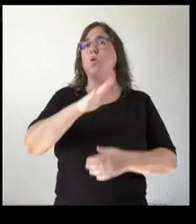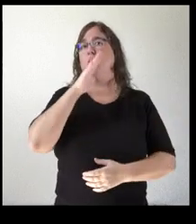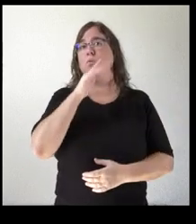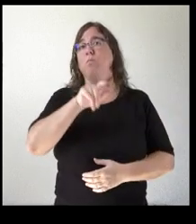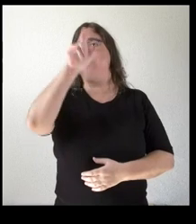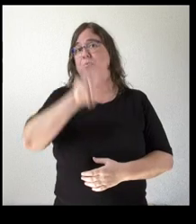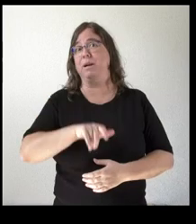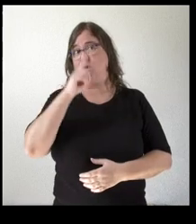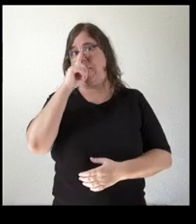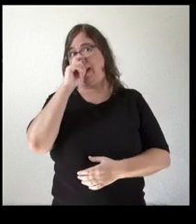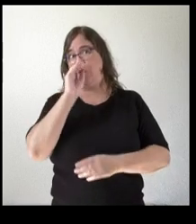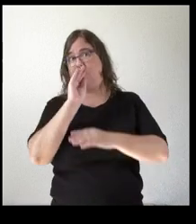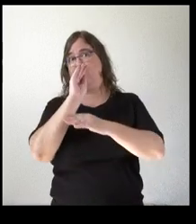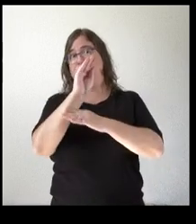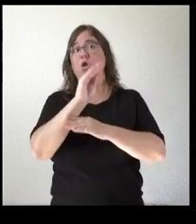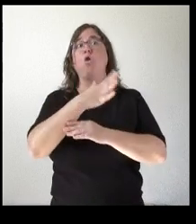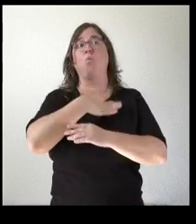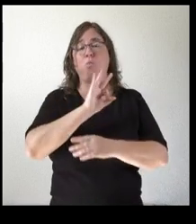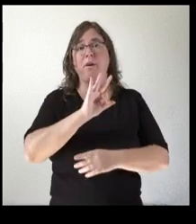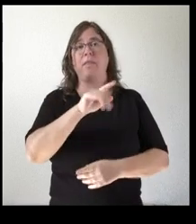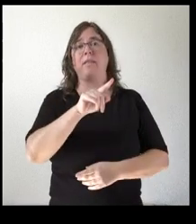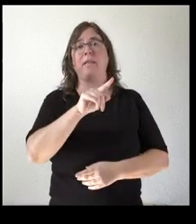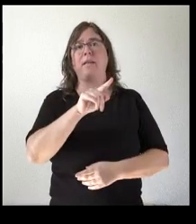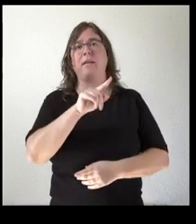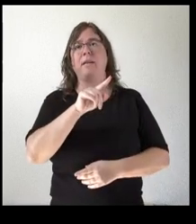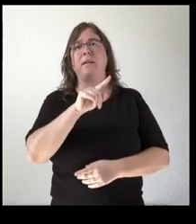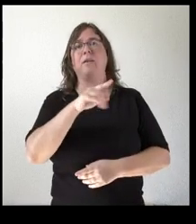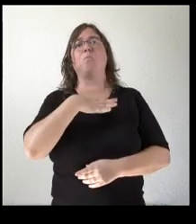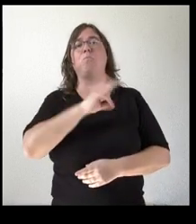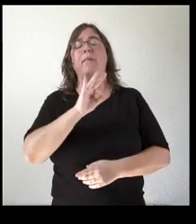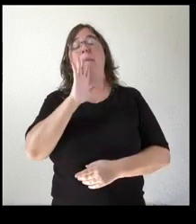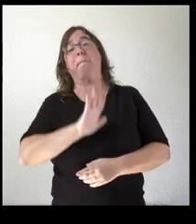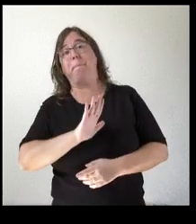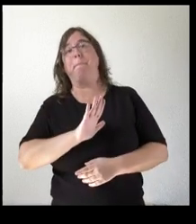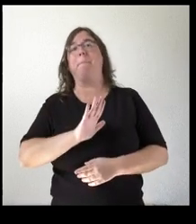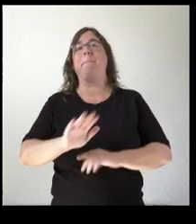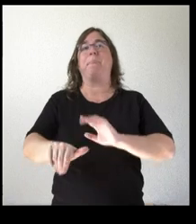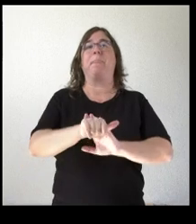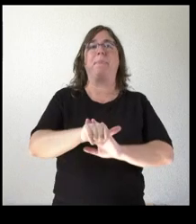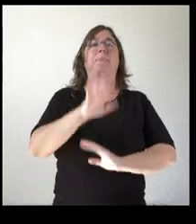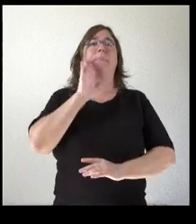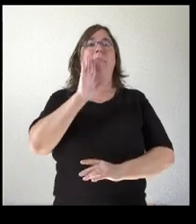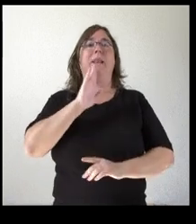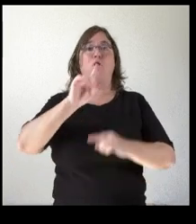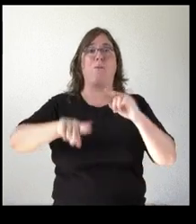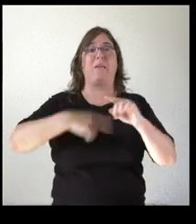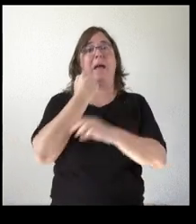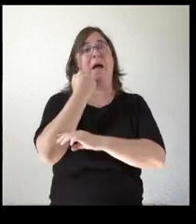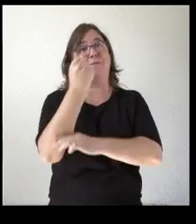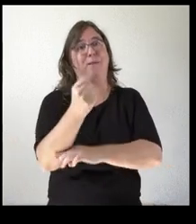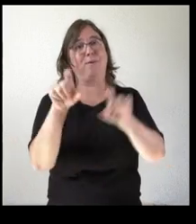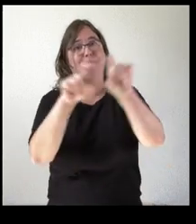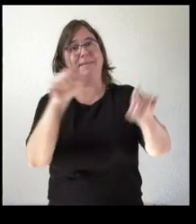les recordase a ustedes que podían incurrir en una presunta prevaricación por licitar un estudio en pos de una empresa privada